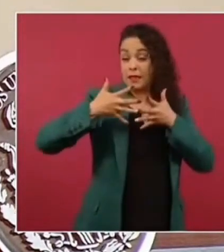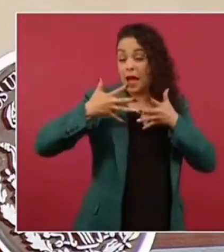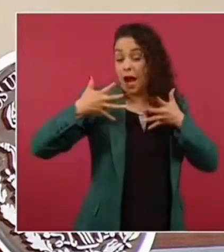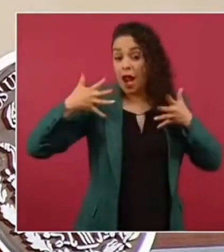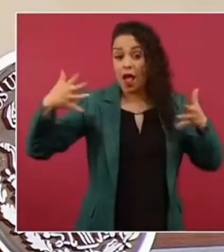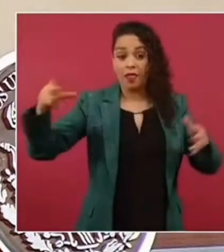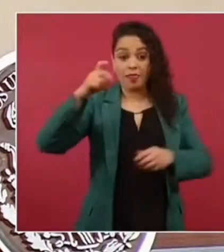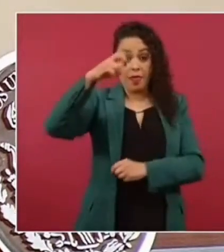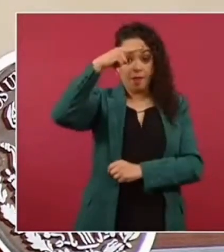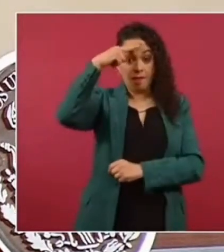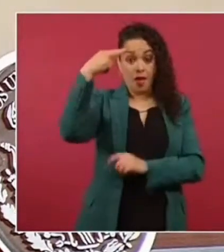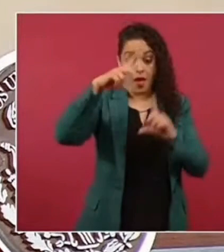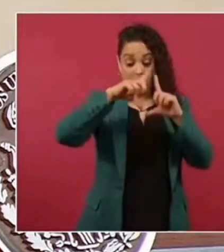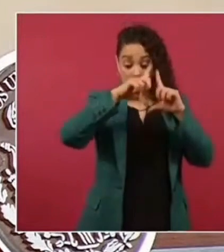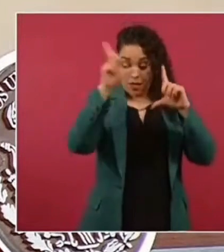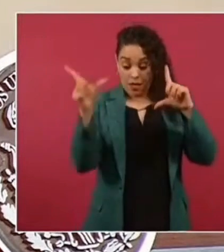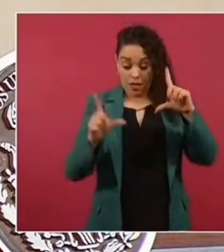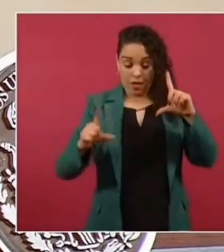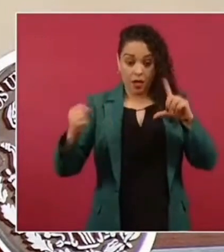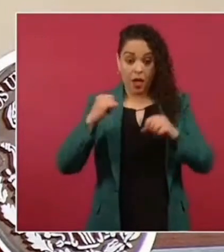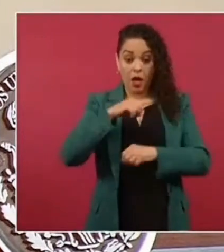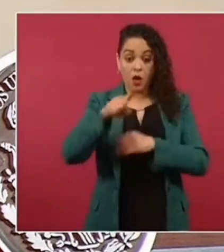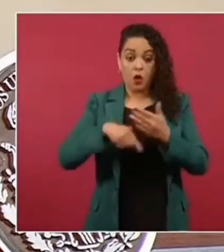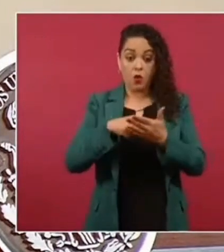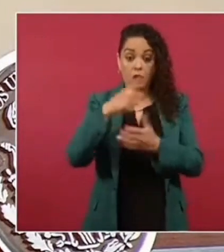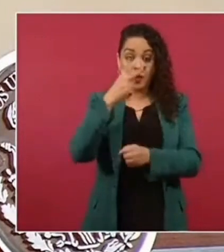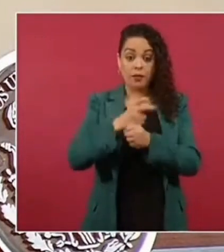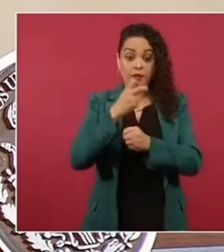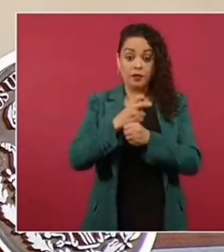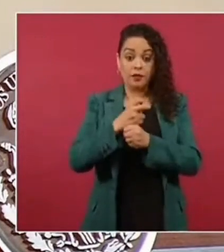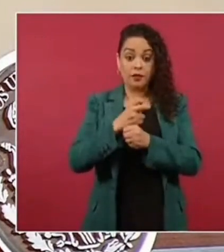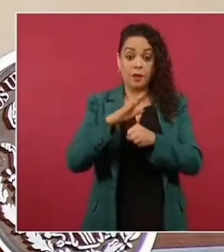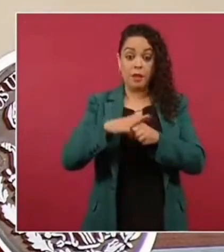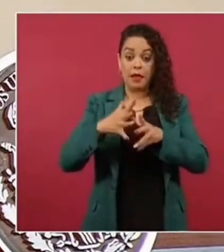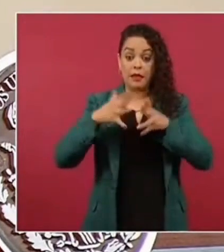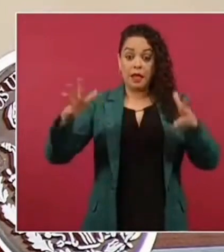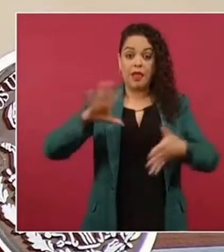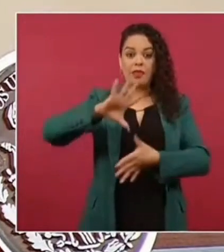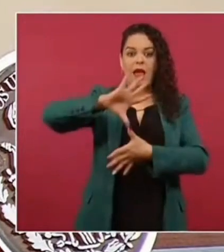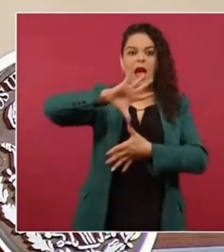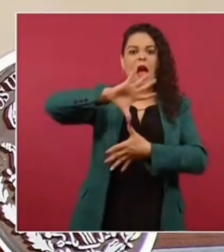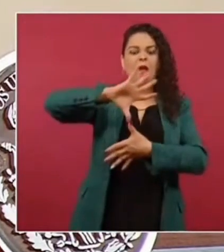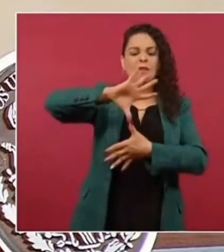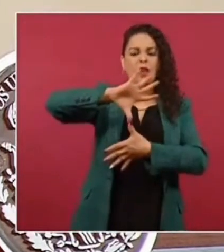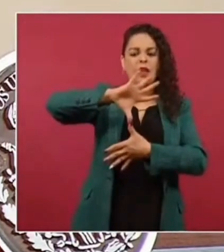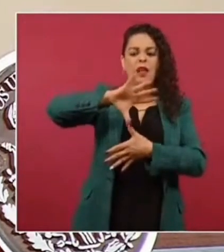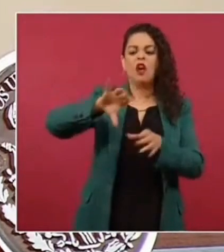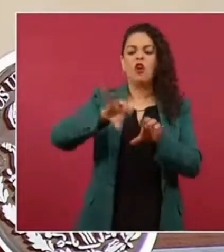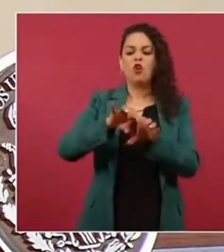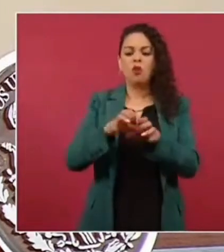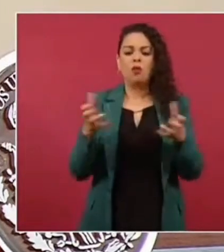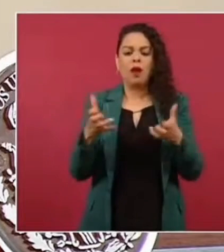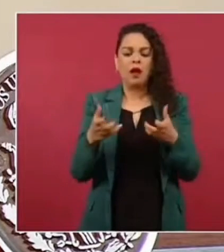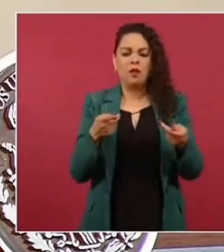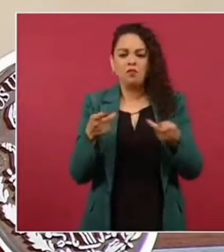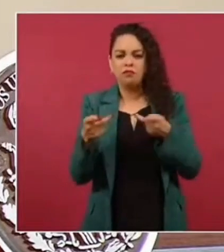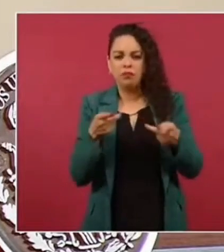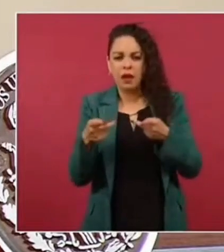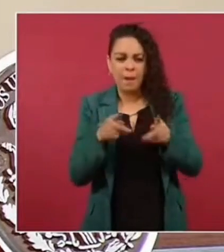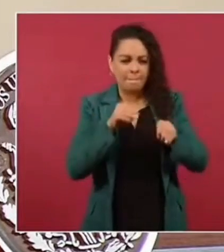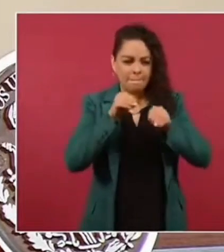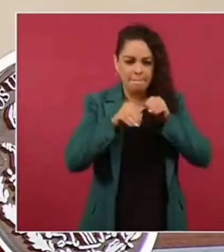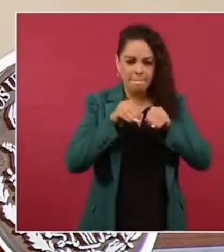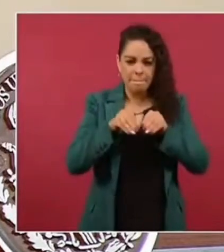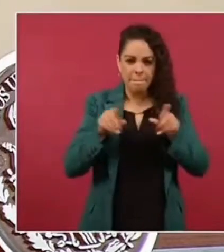y que sería la segunda más grande en América ¿cómo le estamos nosotros preparando? recordar que tenemos